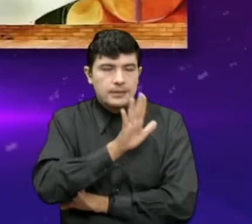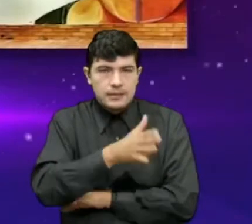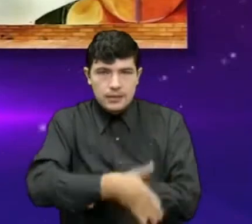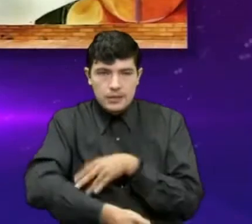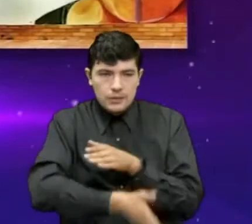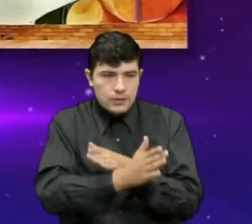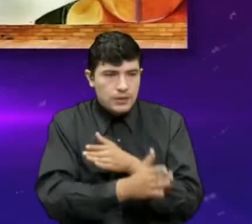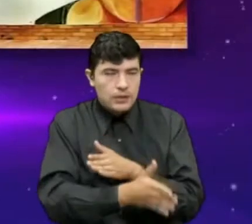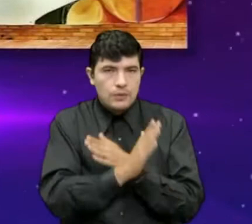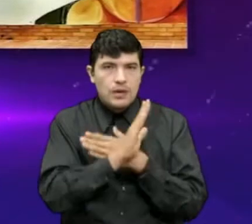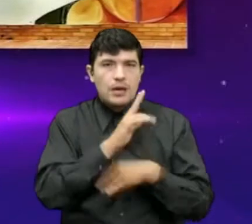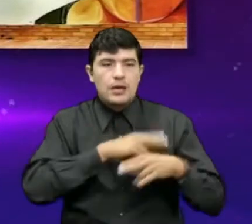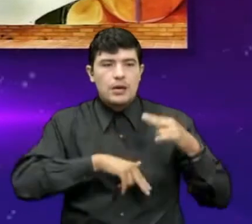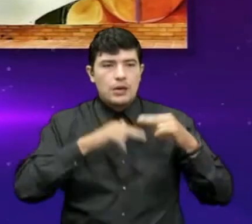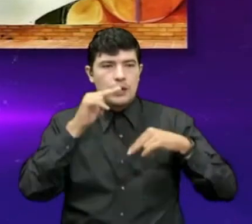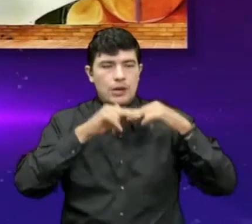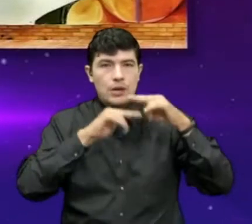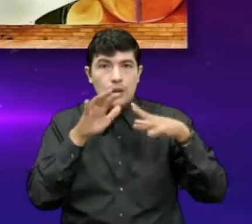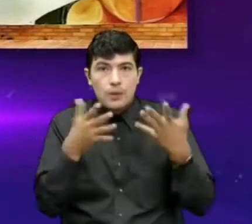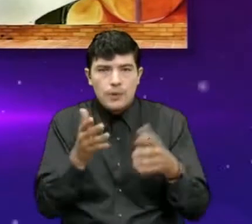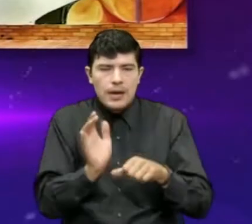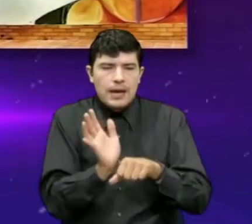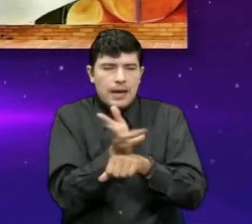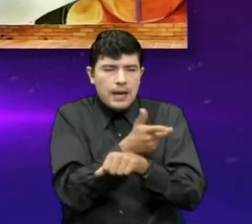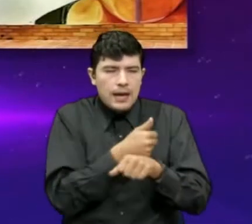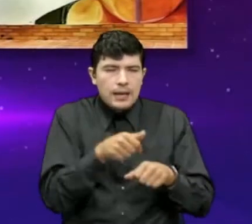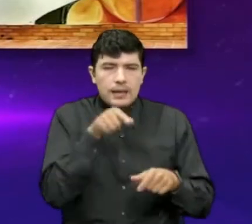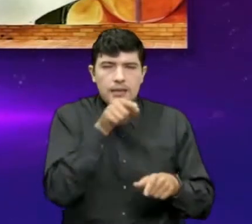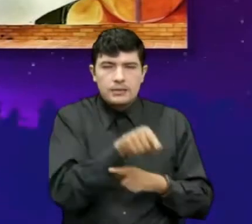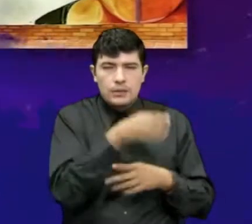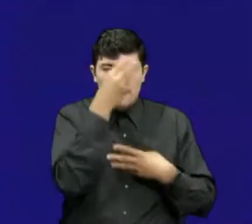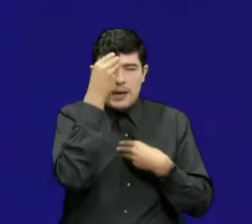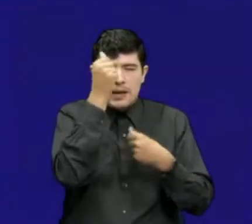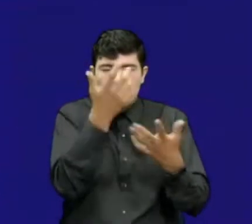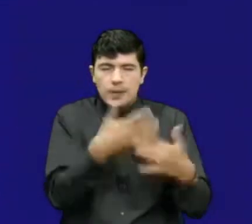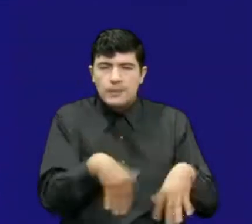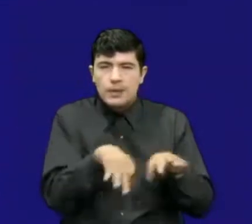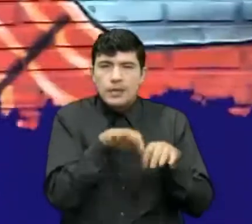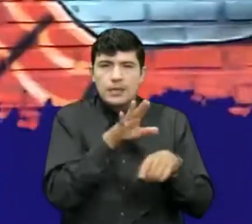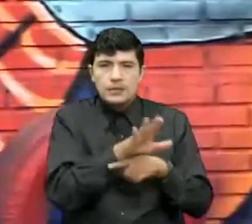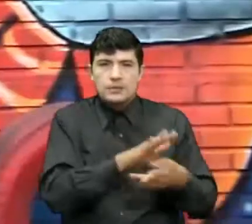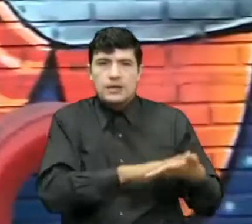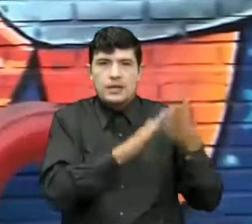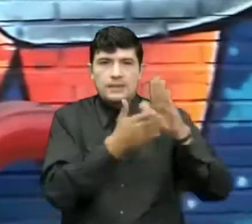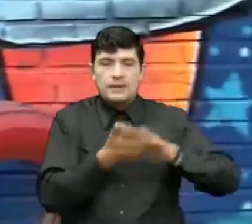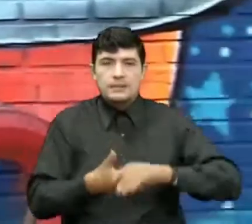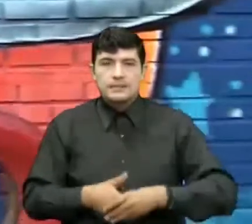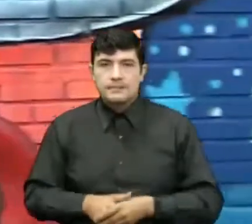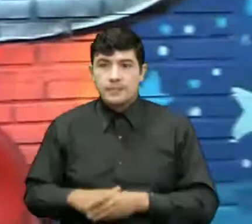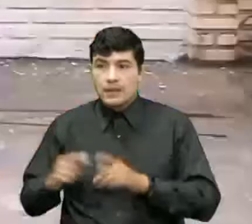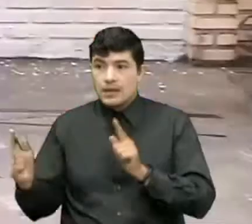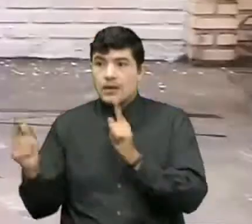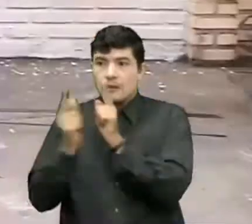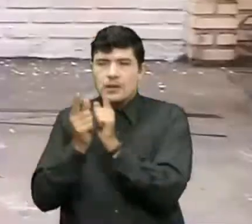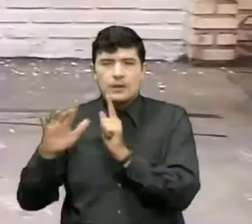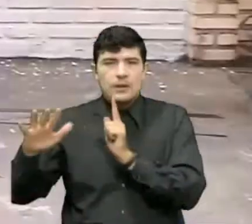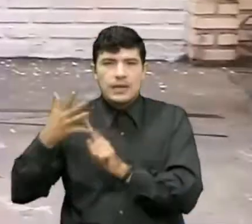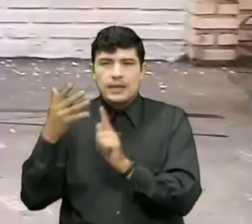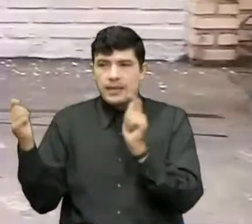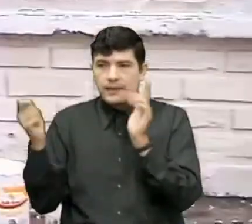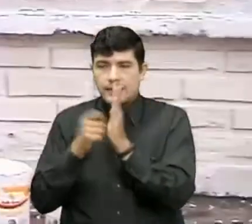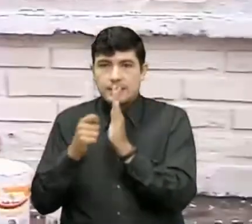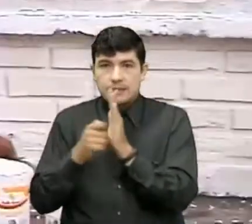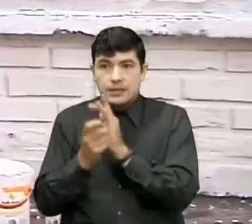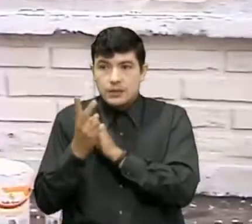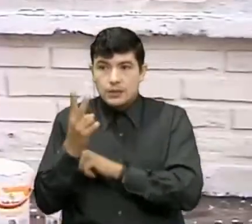continuando, construyendo por medio del arte ese valor fundamental de la paz. Un encuentro que llega a su quinta edición y hasta el 2 de